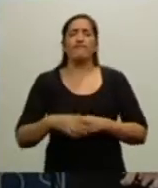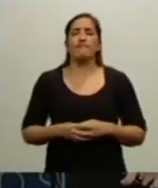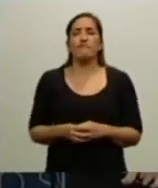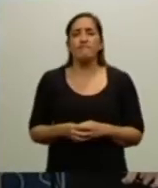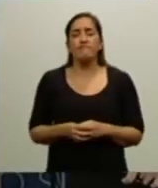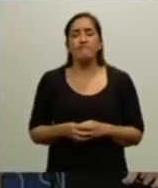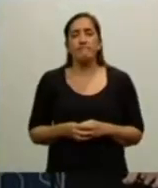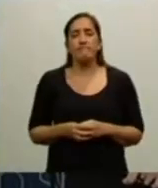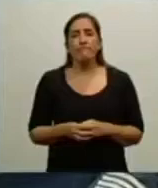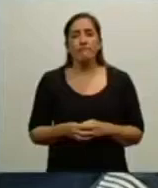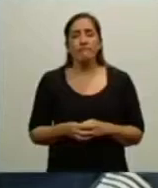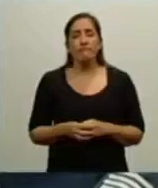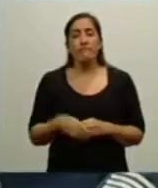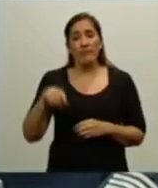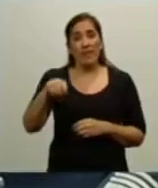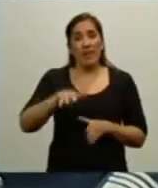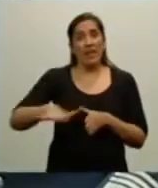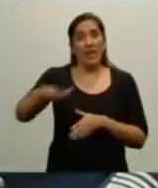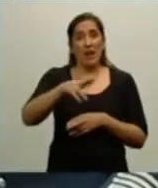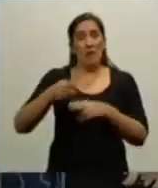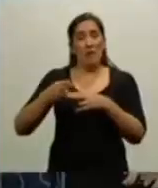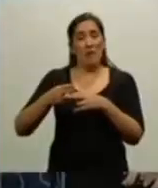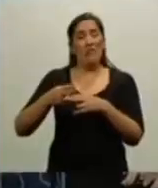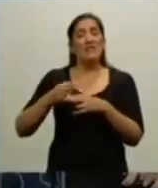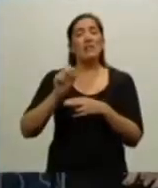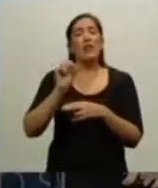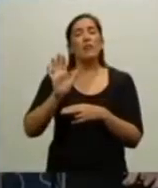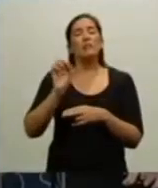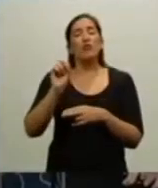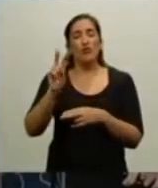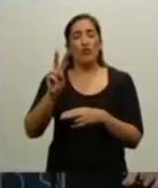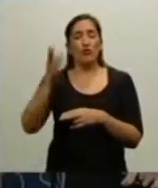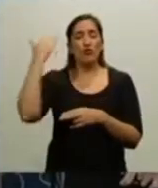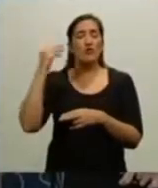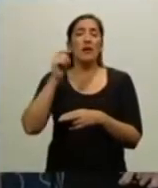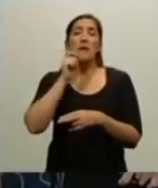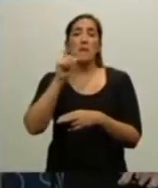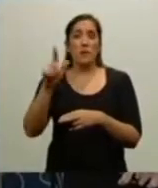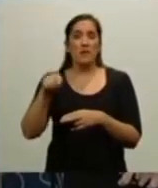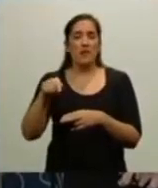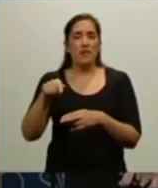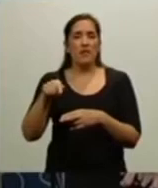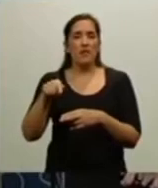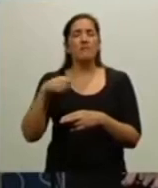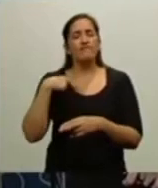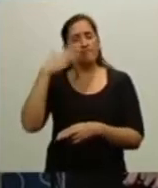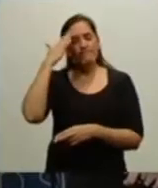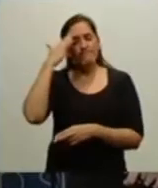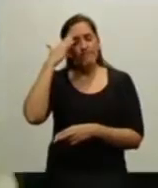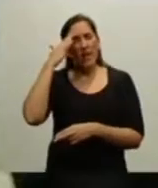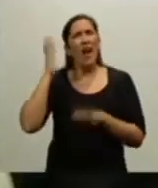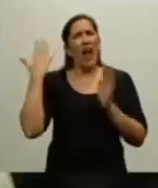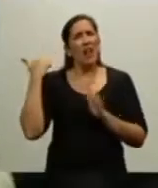En la plaza del 2 de abril, que bueno es también recordarlo, estaba